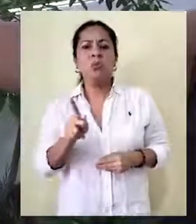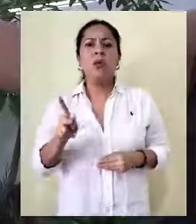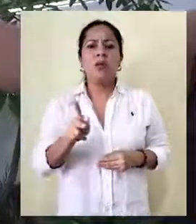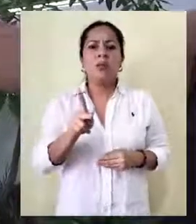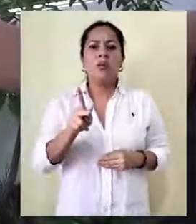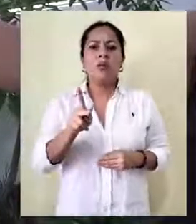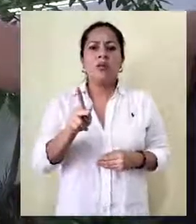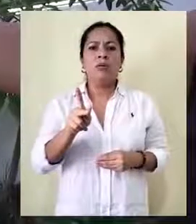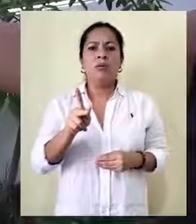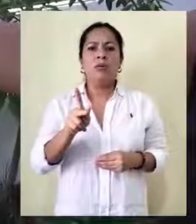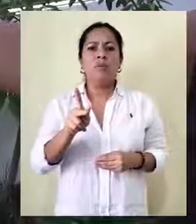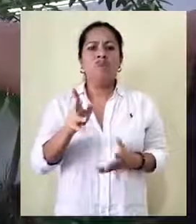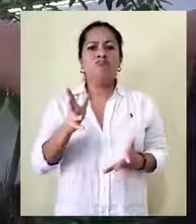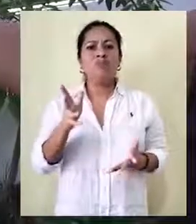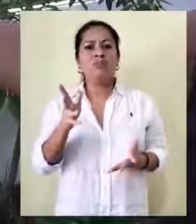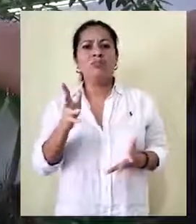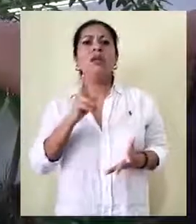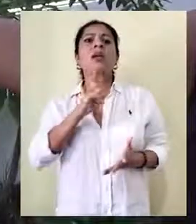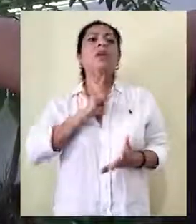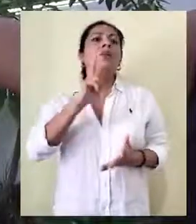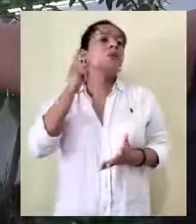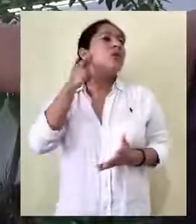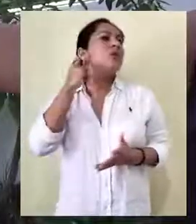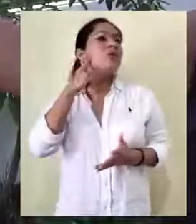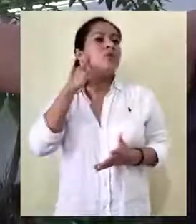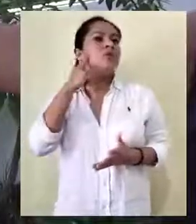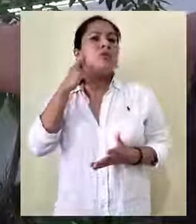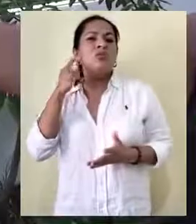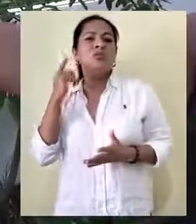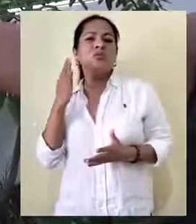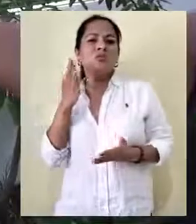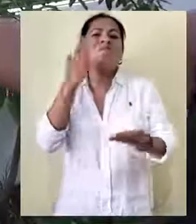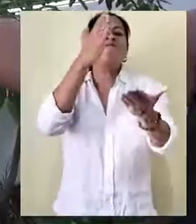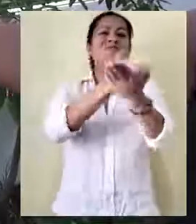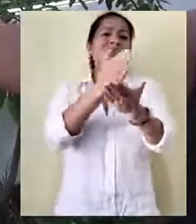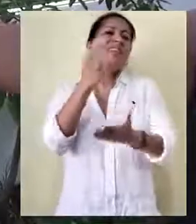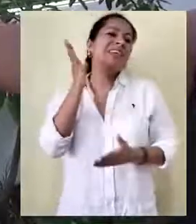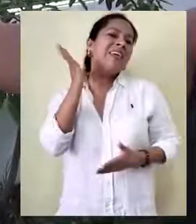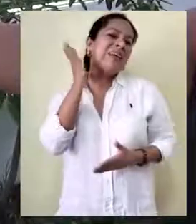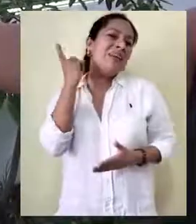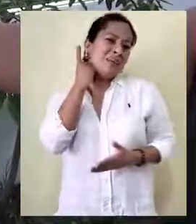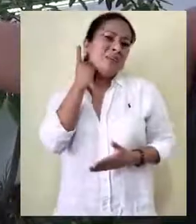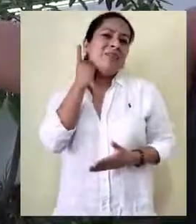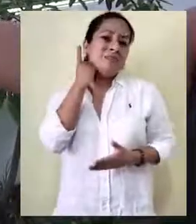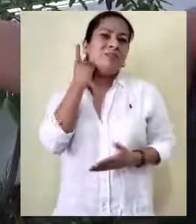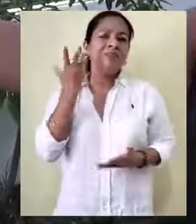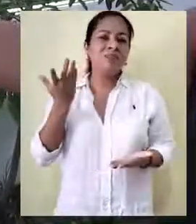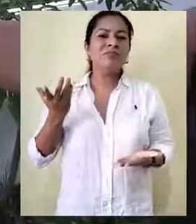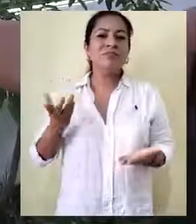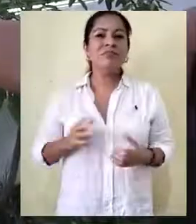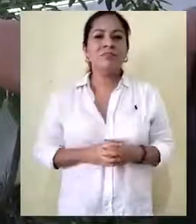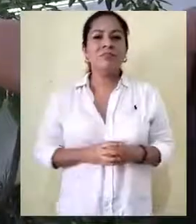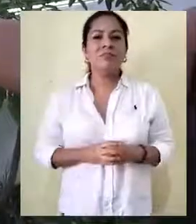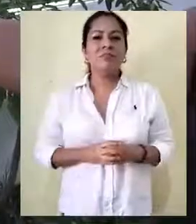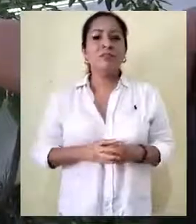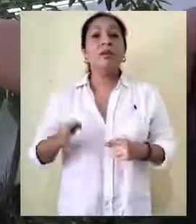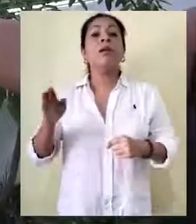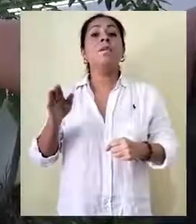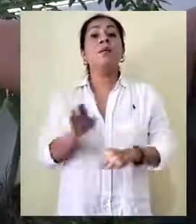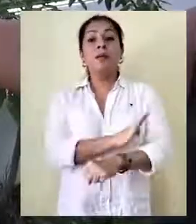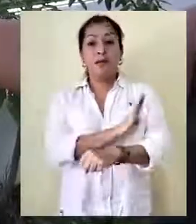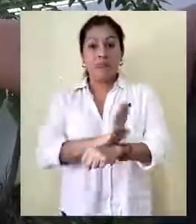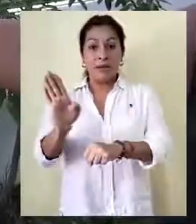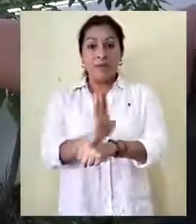que las voces de los pueblos lleguen al Congreso del Estado, a la capital del Estado, pues favorece, ayuda